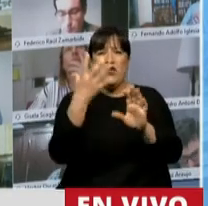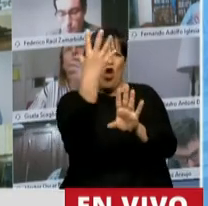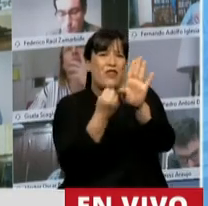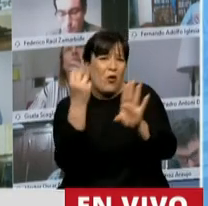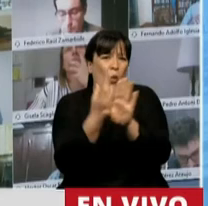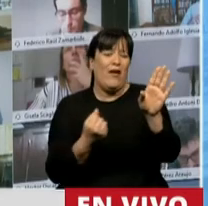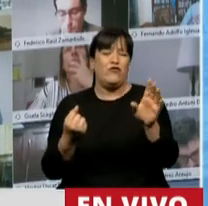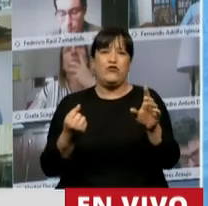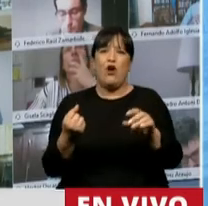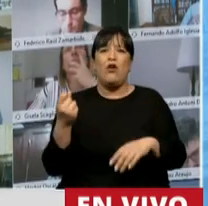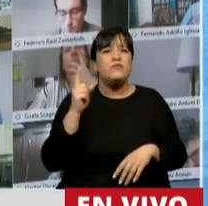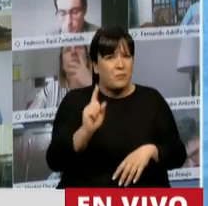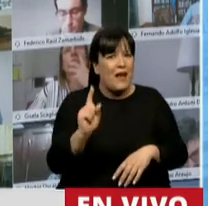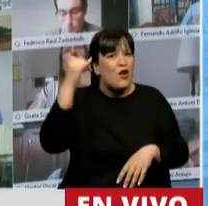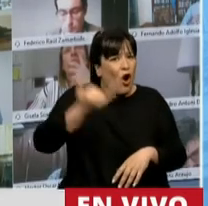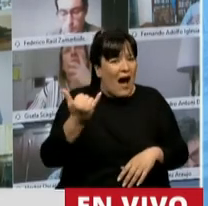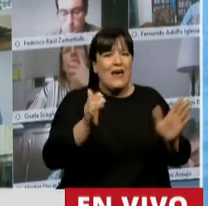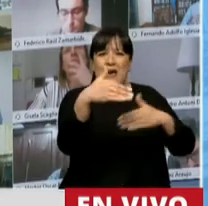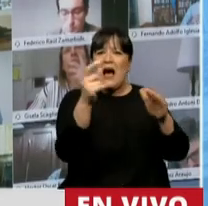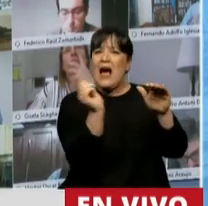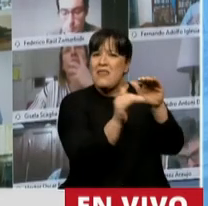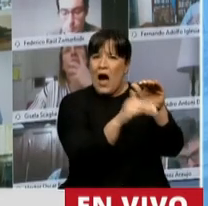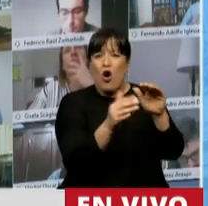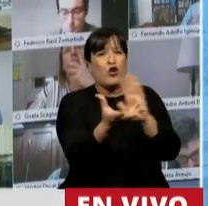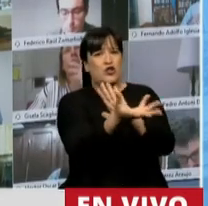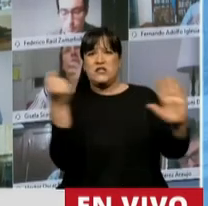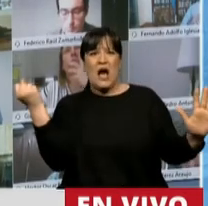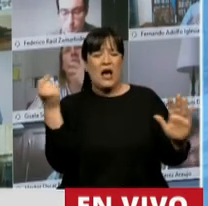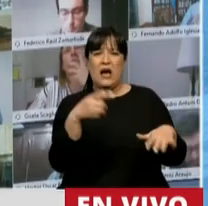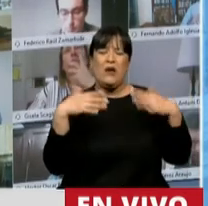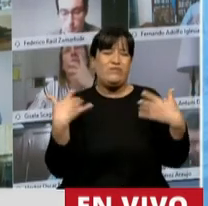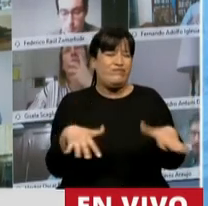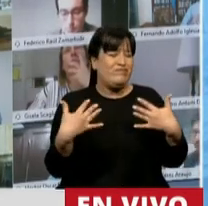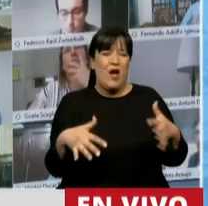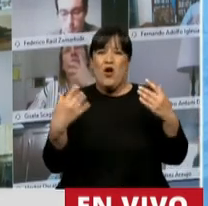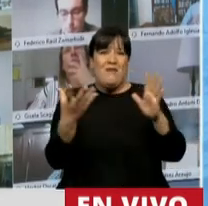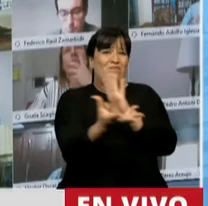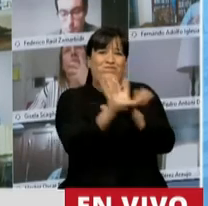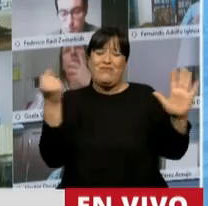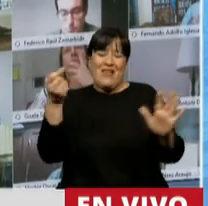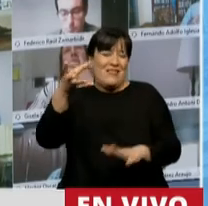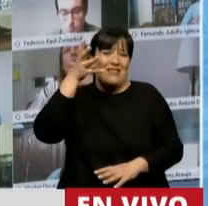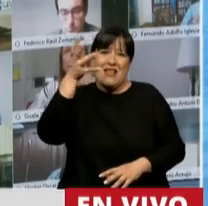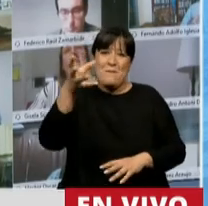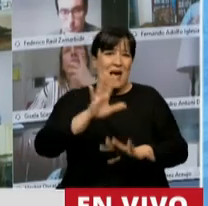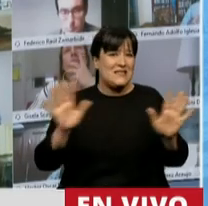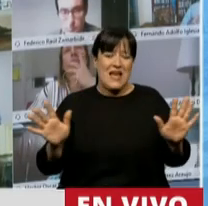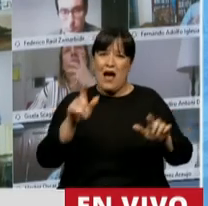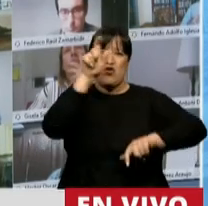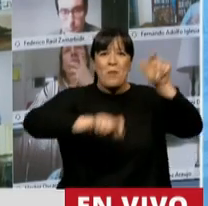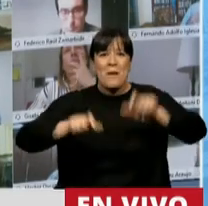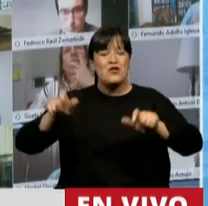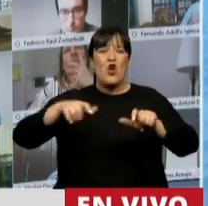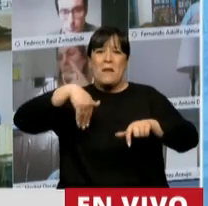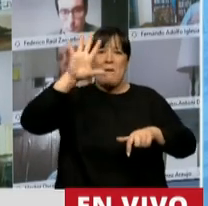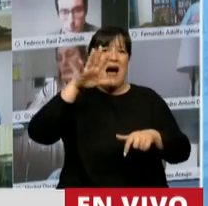existen en los bonos de sueldo, pero que sí existen en las cajas de ahorro, le sacan el patrimonio de los salarios de las personas que están